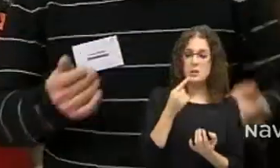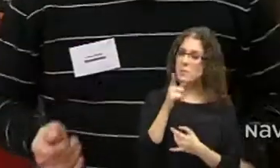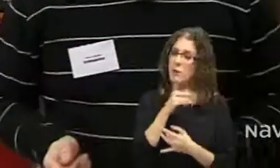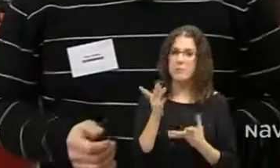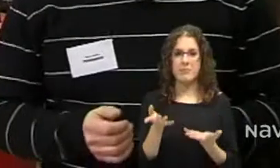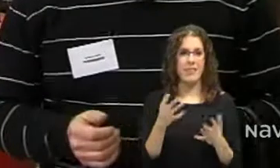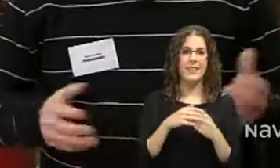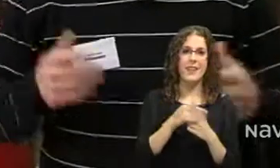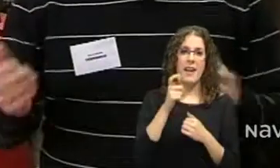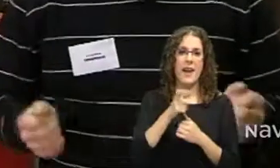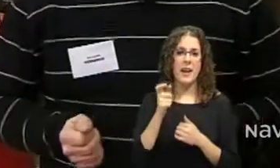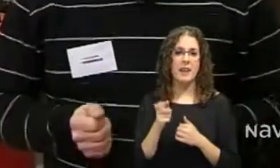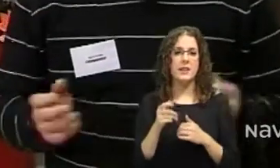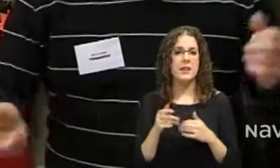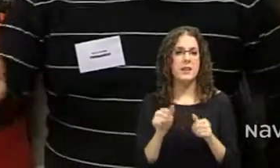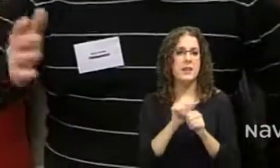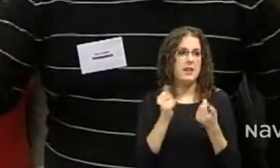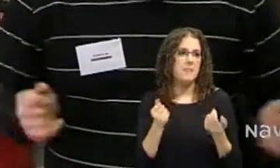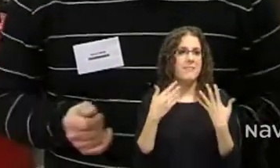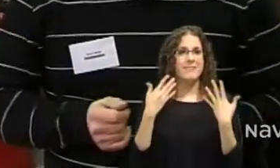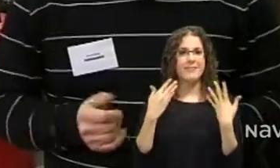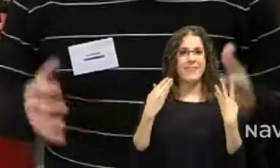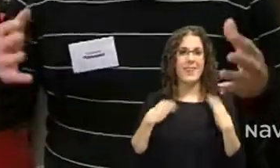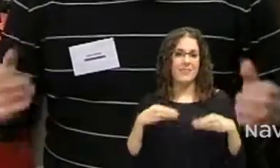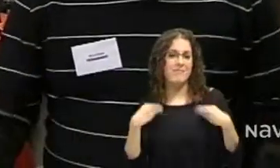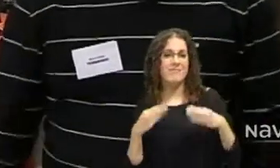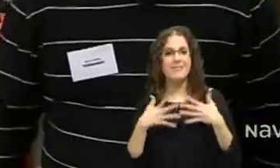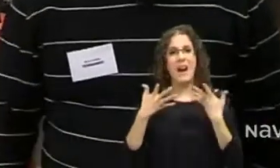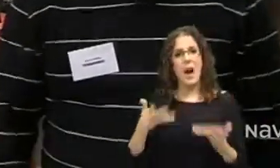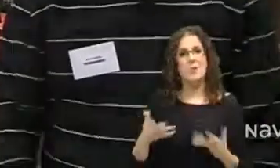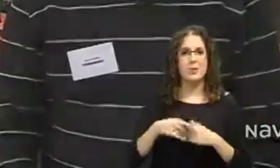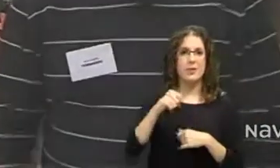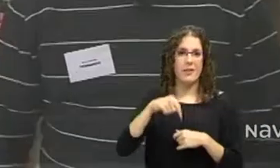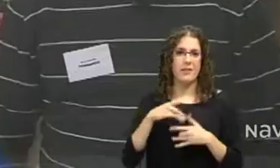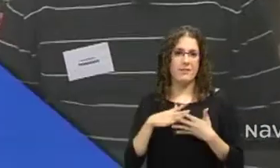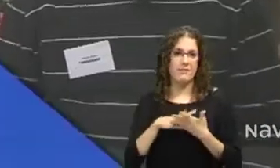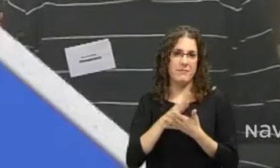Y esa es un poco la idea, que la gente también se divierta y el concepto de compra.